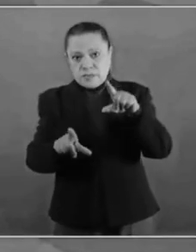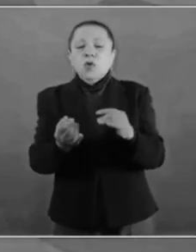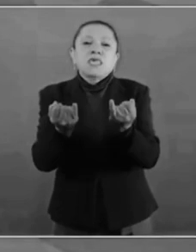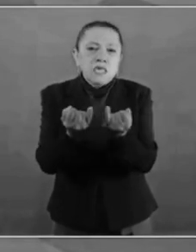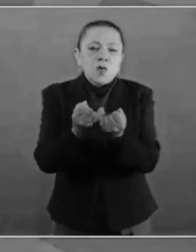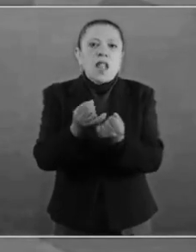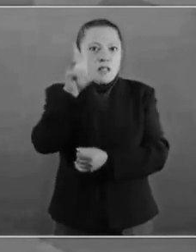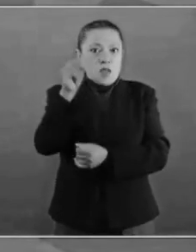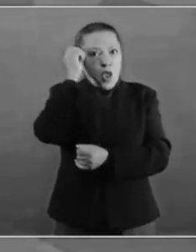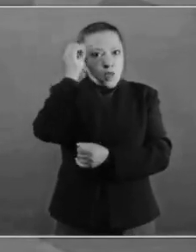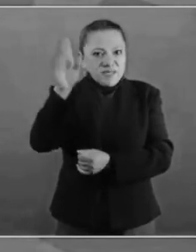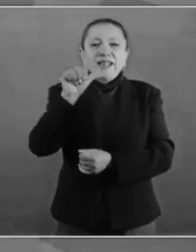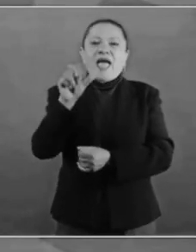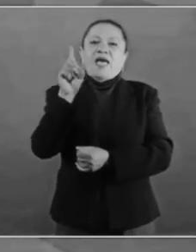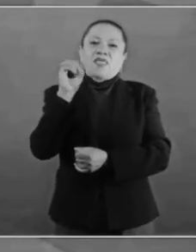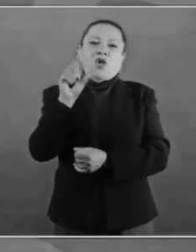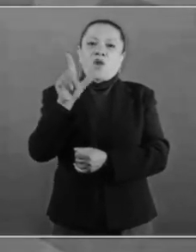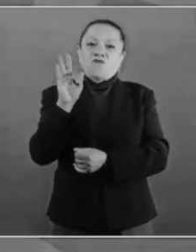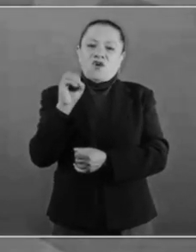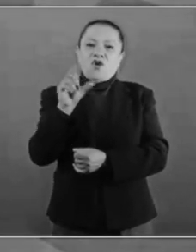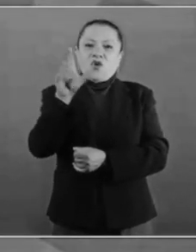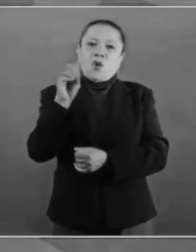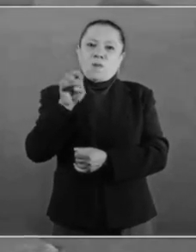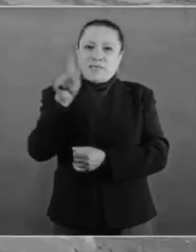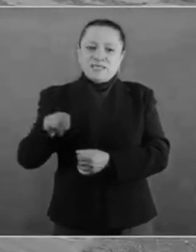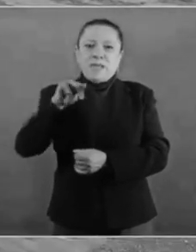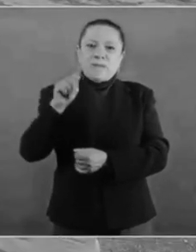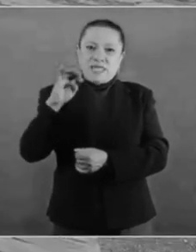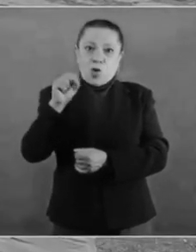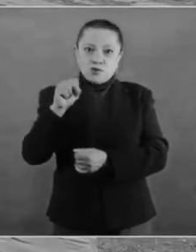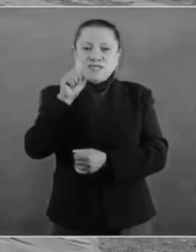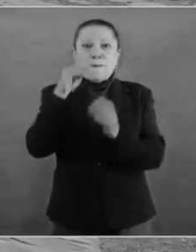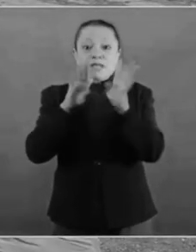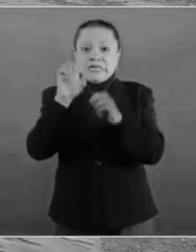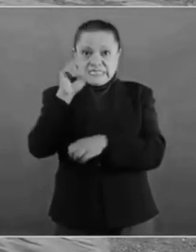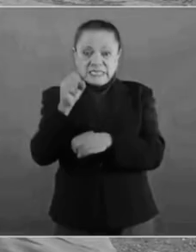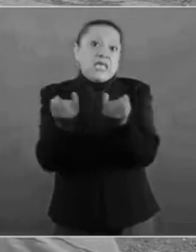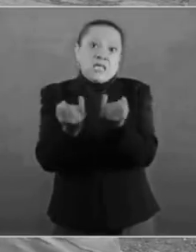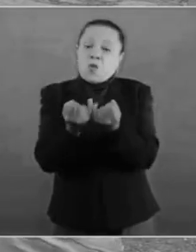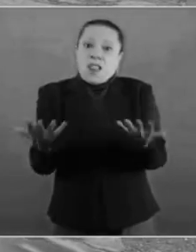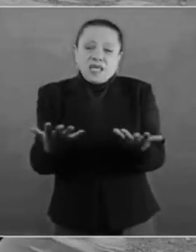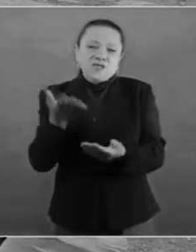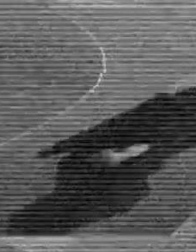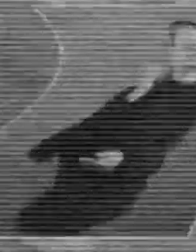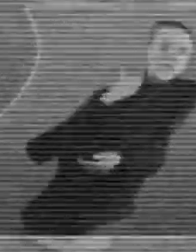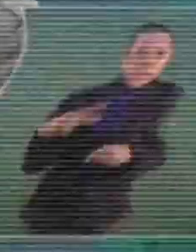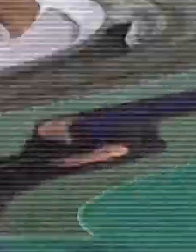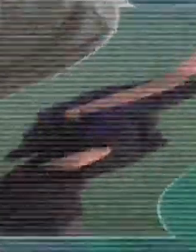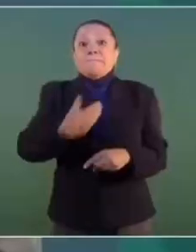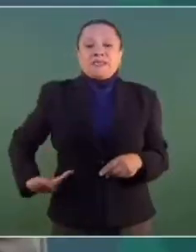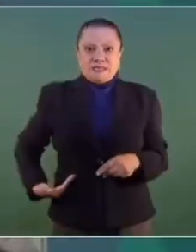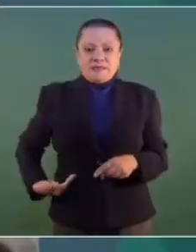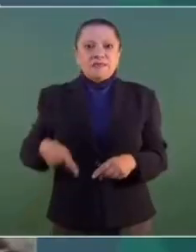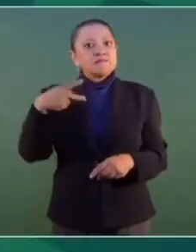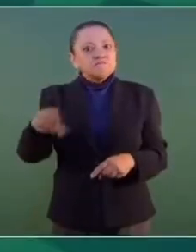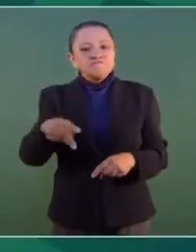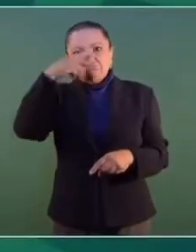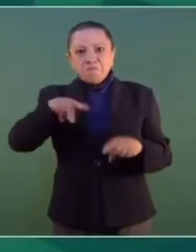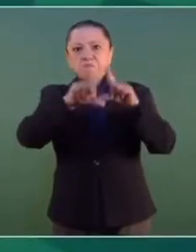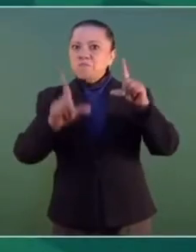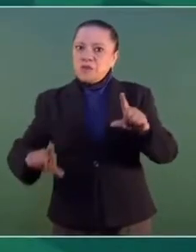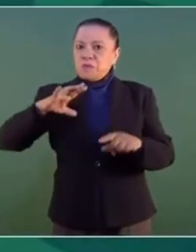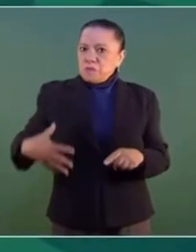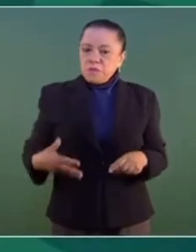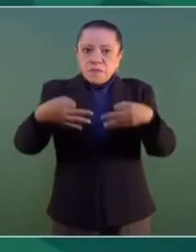presidente Adolfo López Mateos, que en 1960 hizo lo mismo, y por eso se lograron electrificar todos los pueblos. Con el neoliberalismo